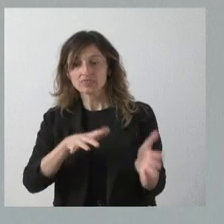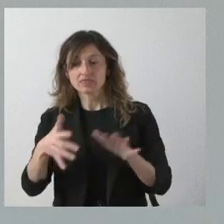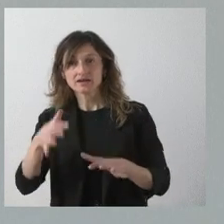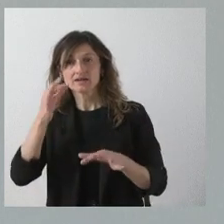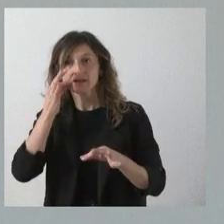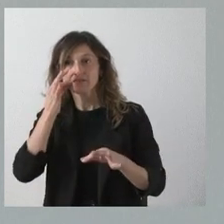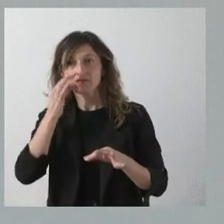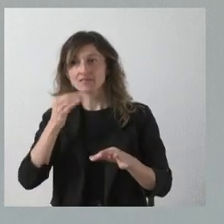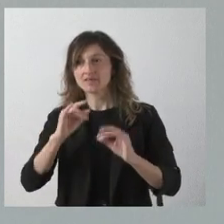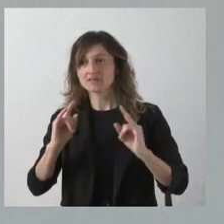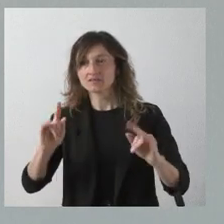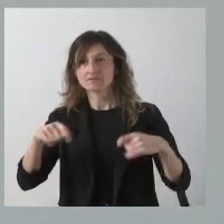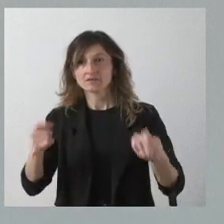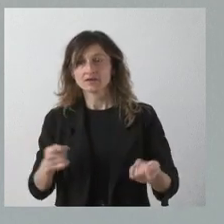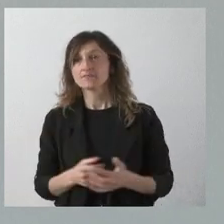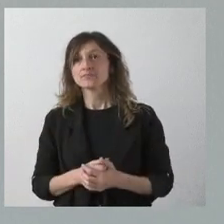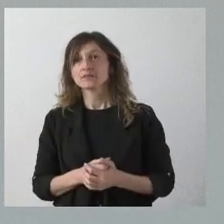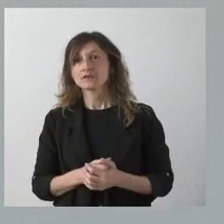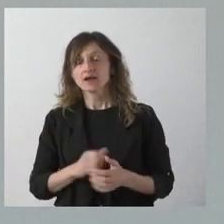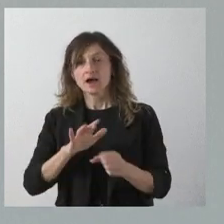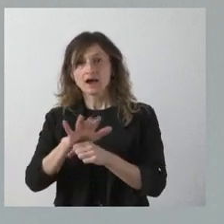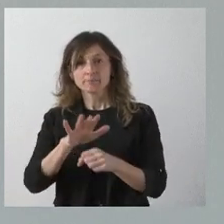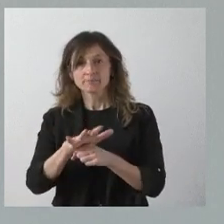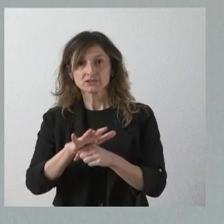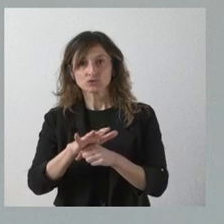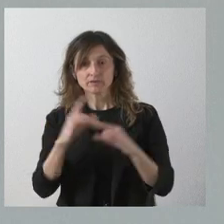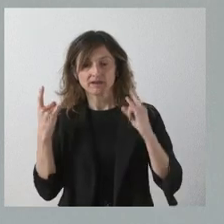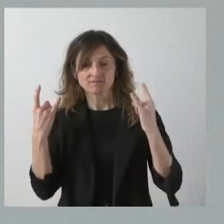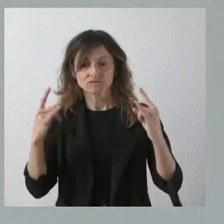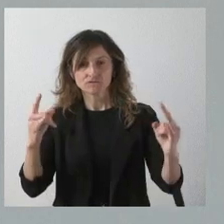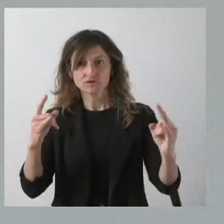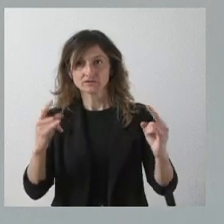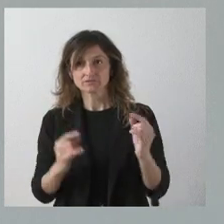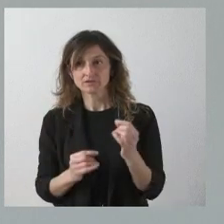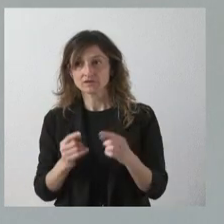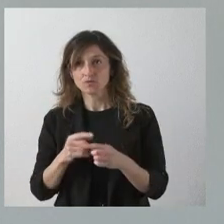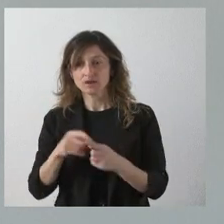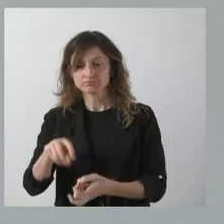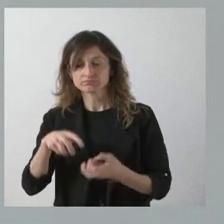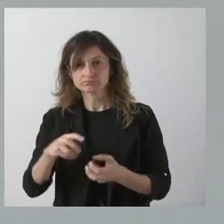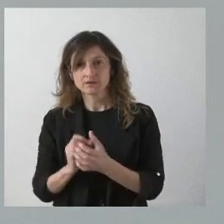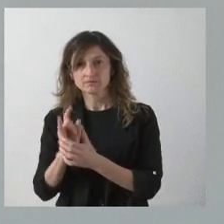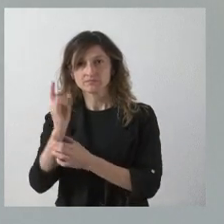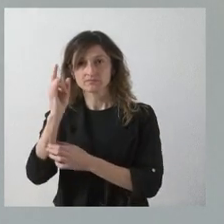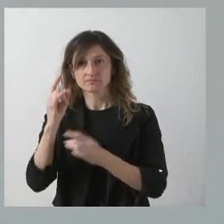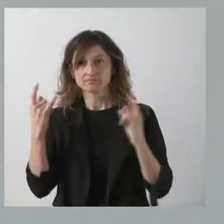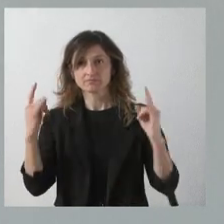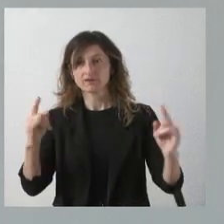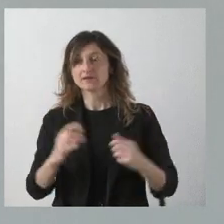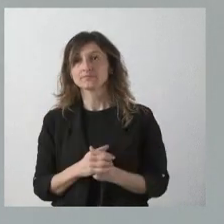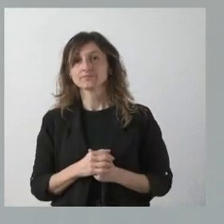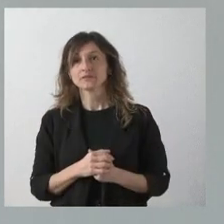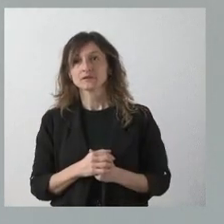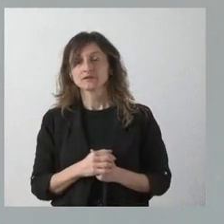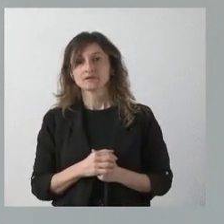biolución biológica es la relativa al ámbito de la repoblación forestal. ¿Por qué? Porque saben ustedes, y alguna vez se ha explicado en este ámbito de los profesionales, que la